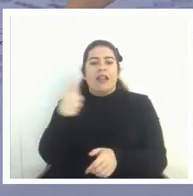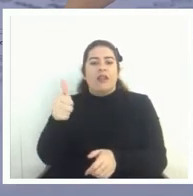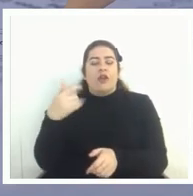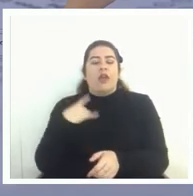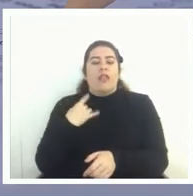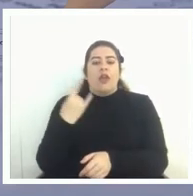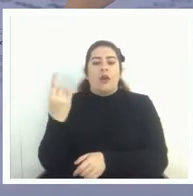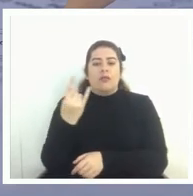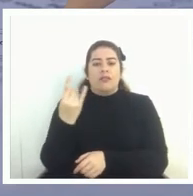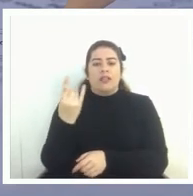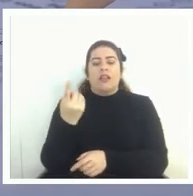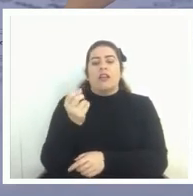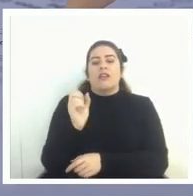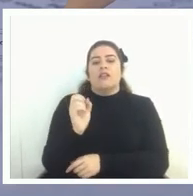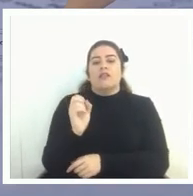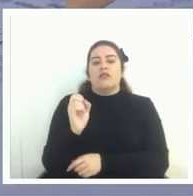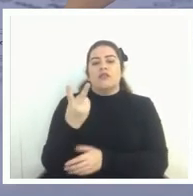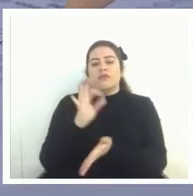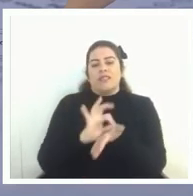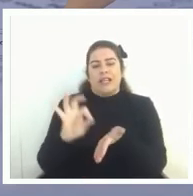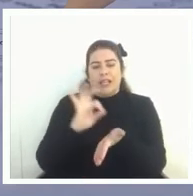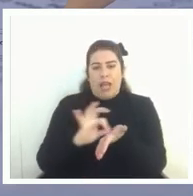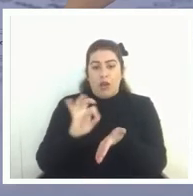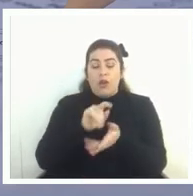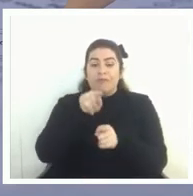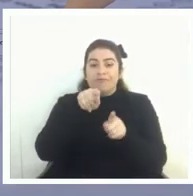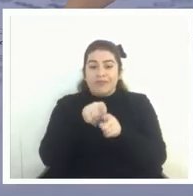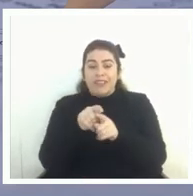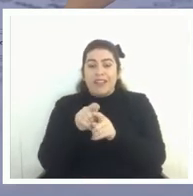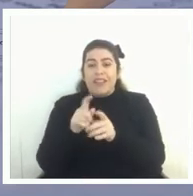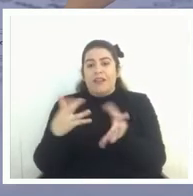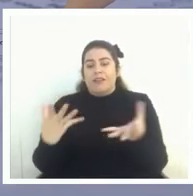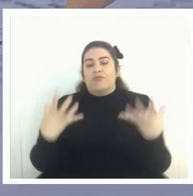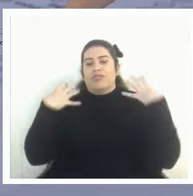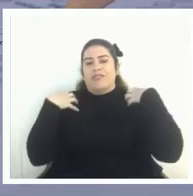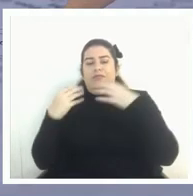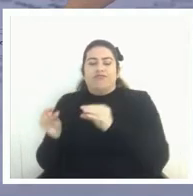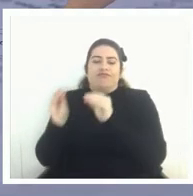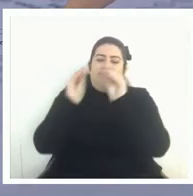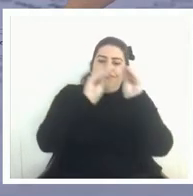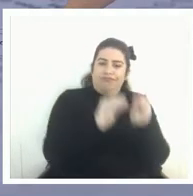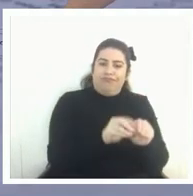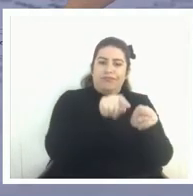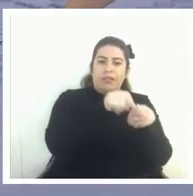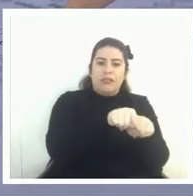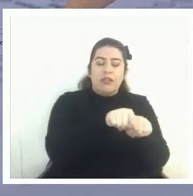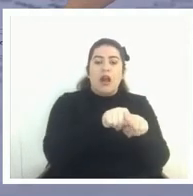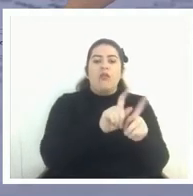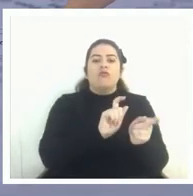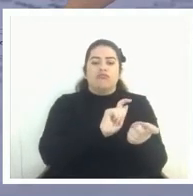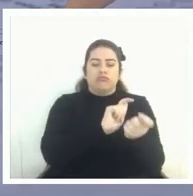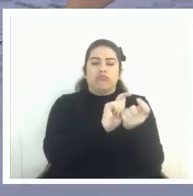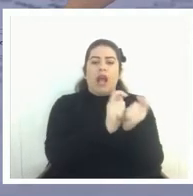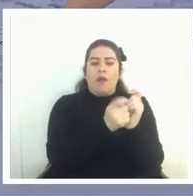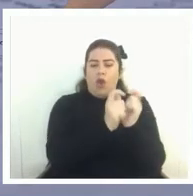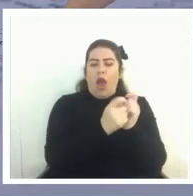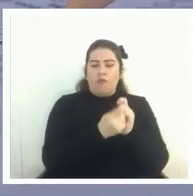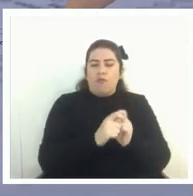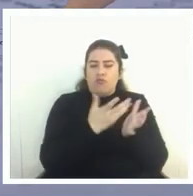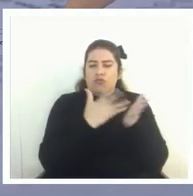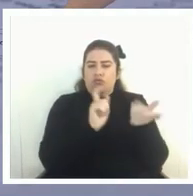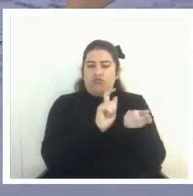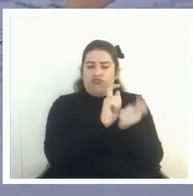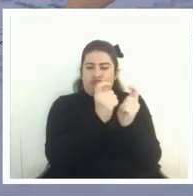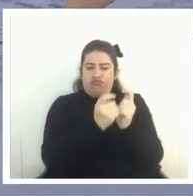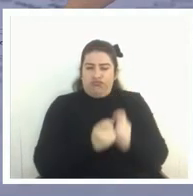este cambio de gobernanza efectivamente movilizó muchos cambios que se